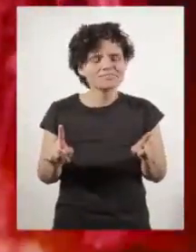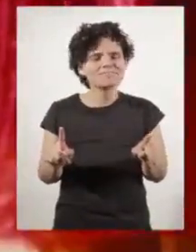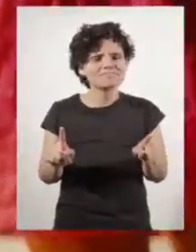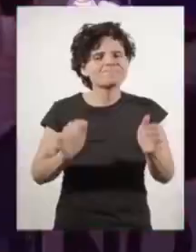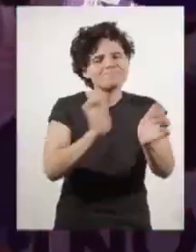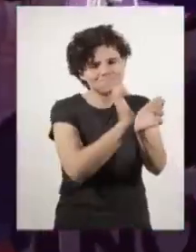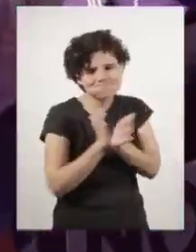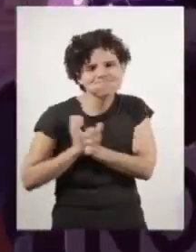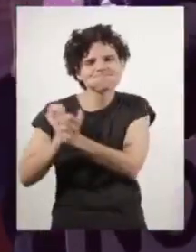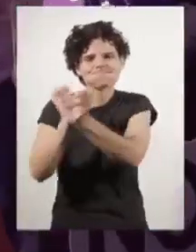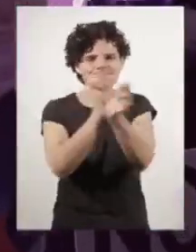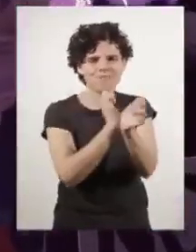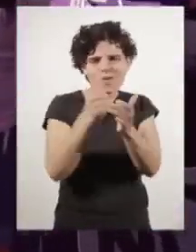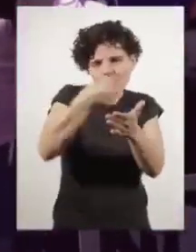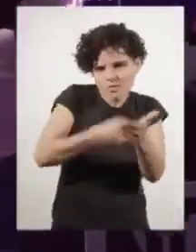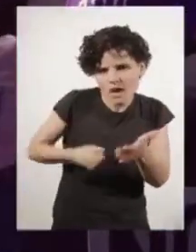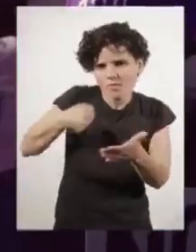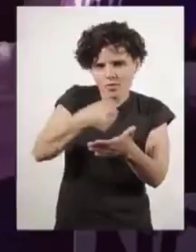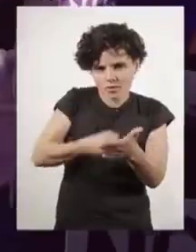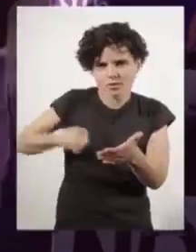La diferencia está en que ahora...